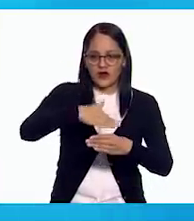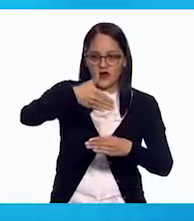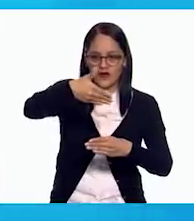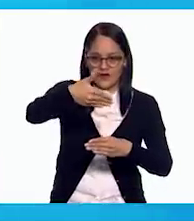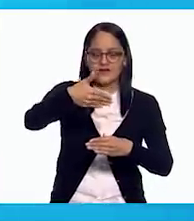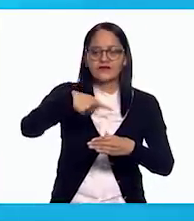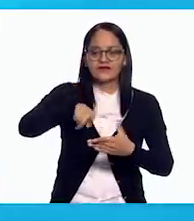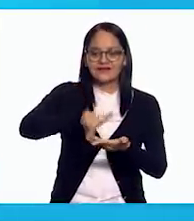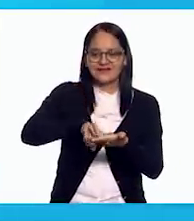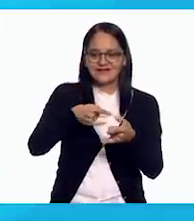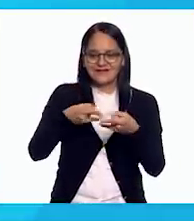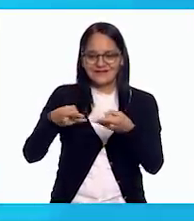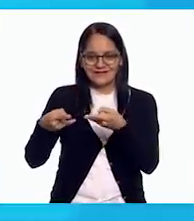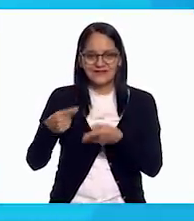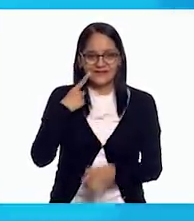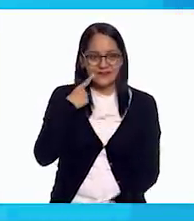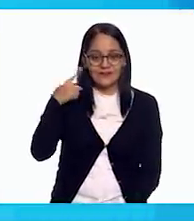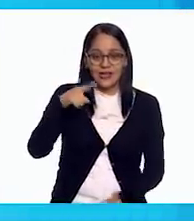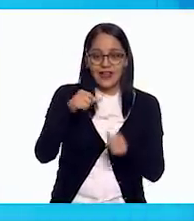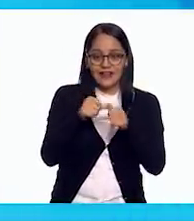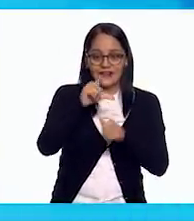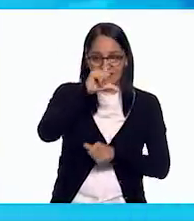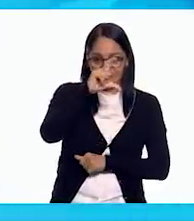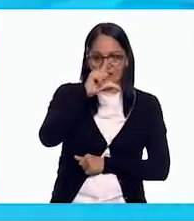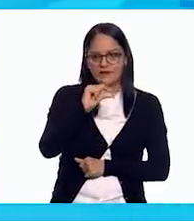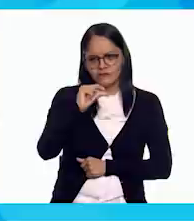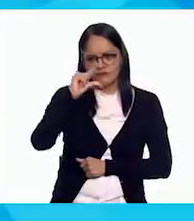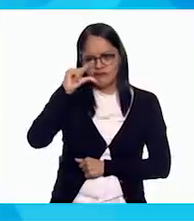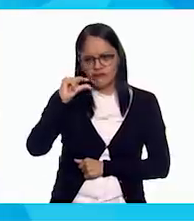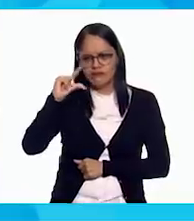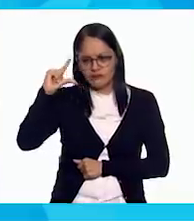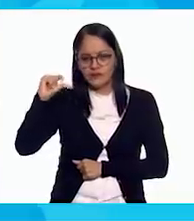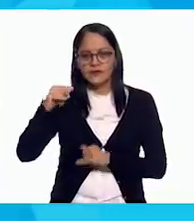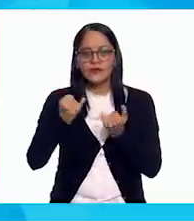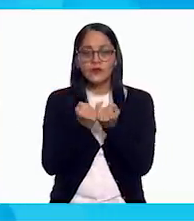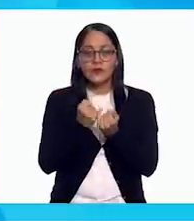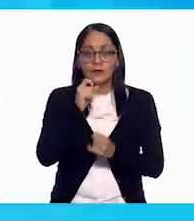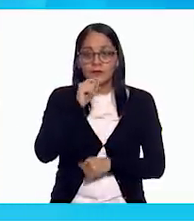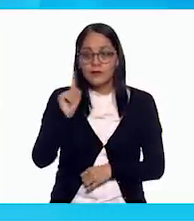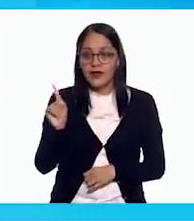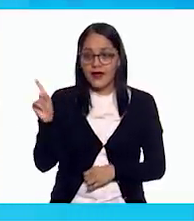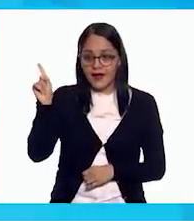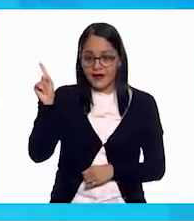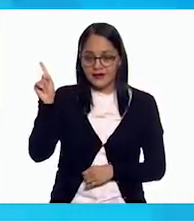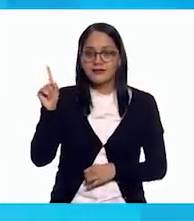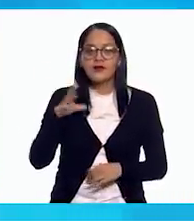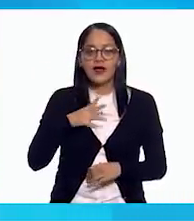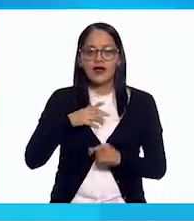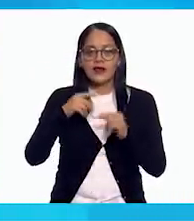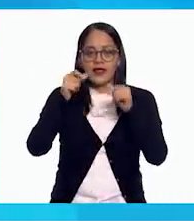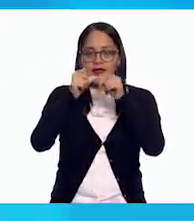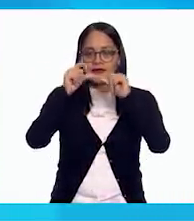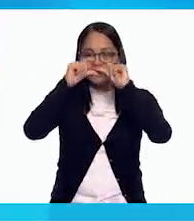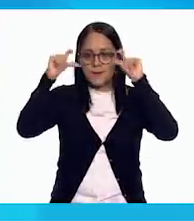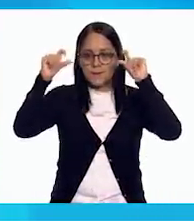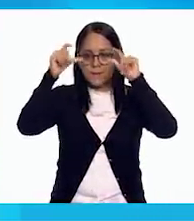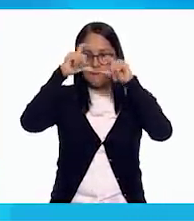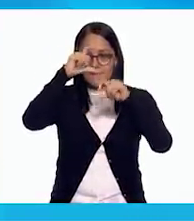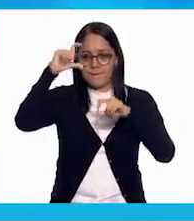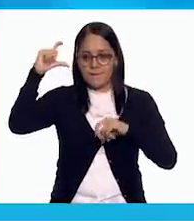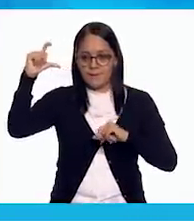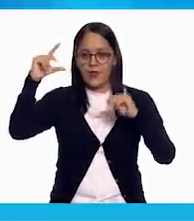Mayúsculas, uso de mayúsculas y minúsculas en la parte de acá, pero arriba vienen mayúsculas. Así es. Siguiente.